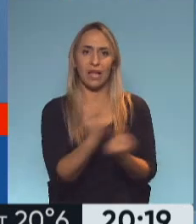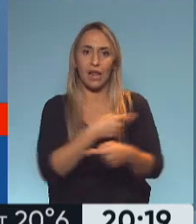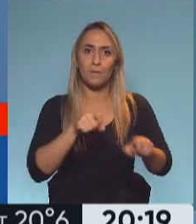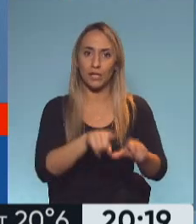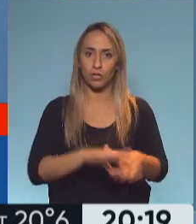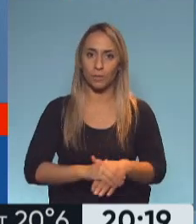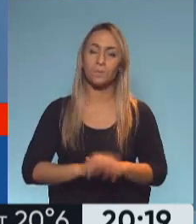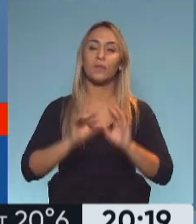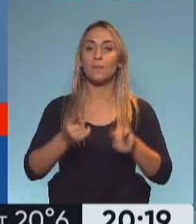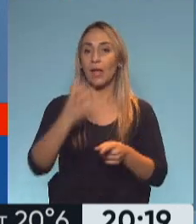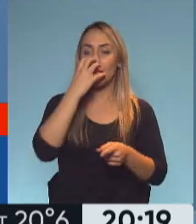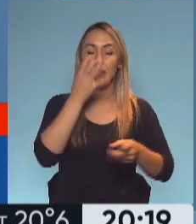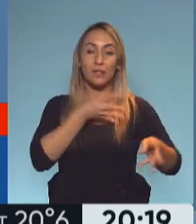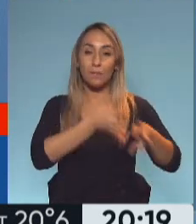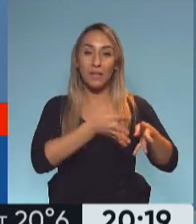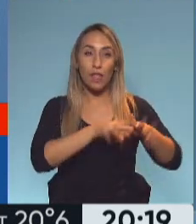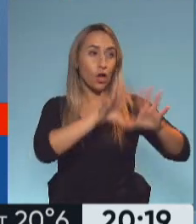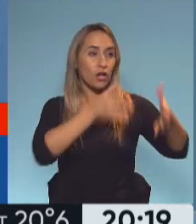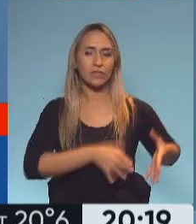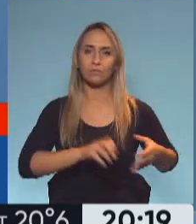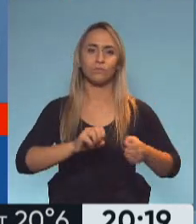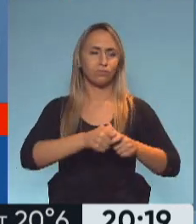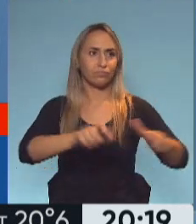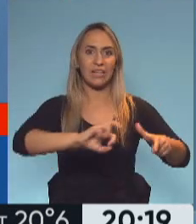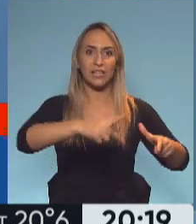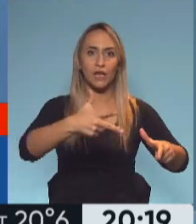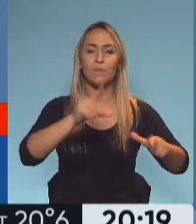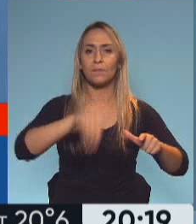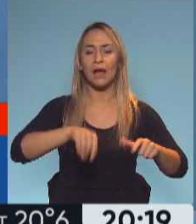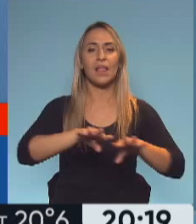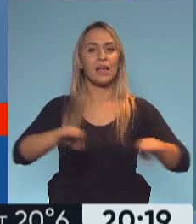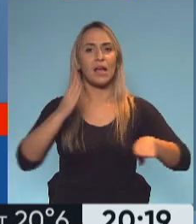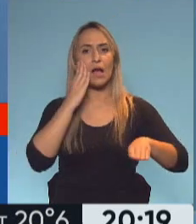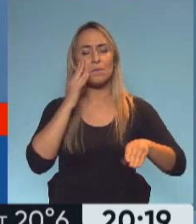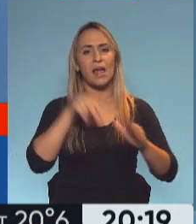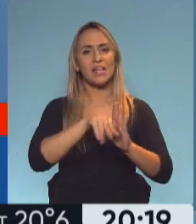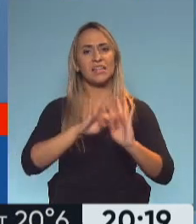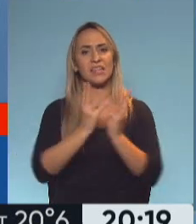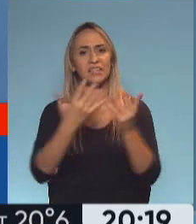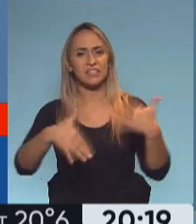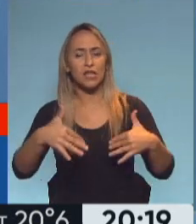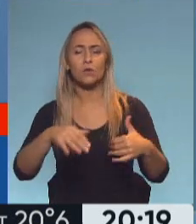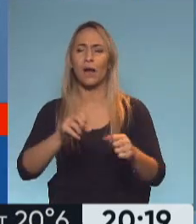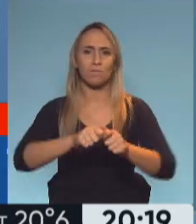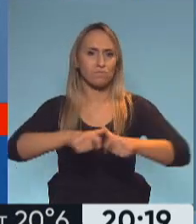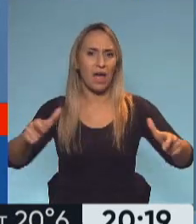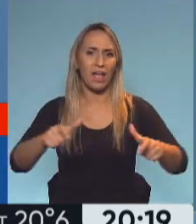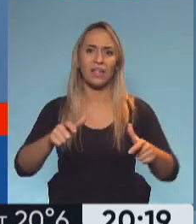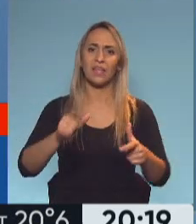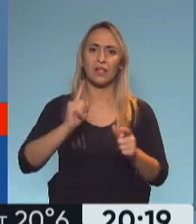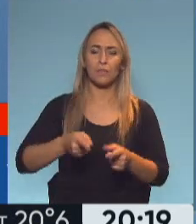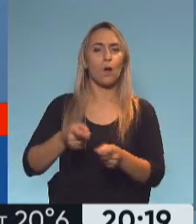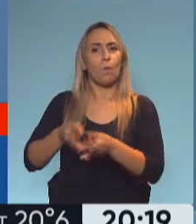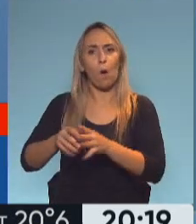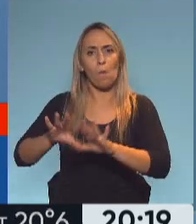Triplicamos la cantidad de respiradores, triplicamos la cantidad de camas de terapia intensiva, bombas multiparamétricas, bombas de